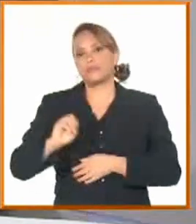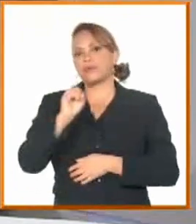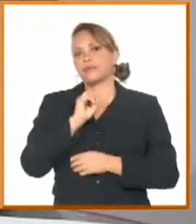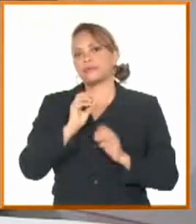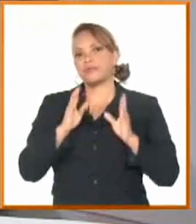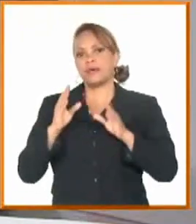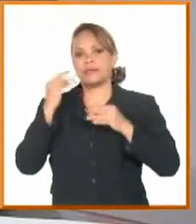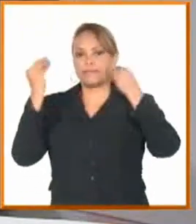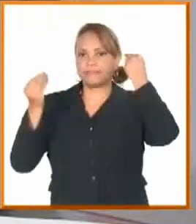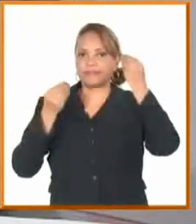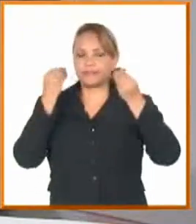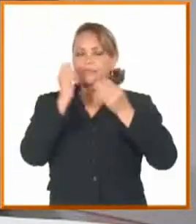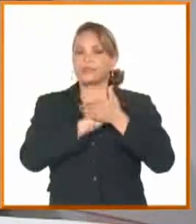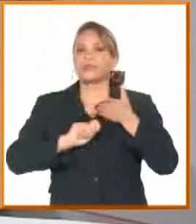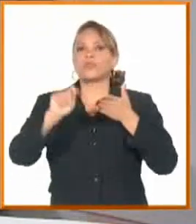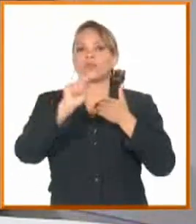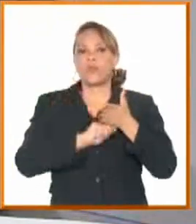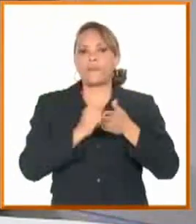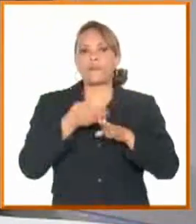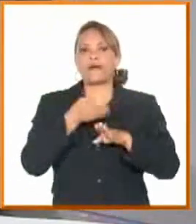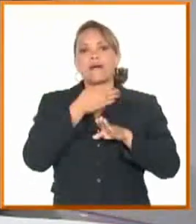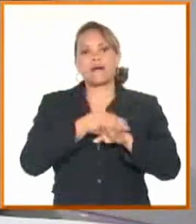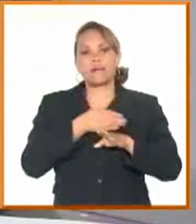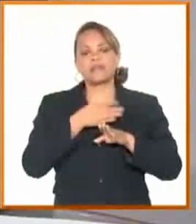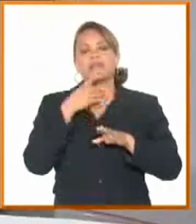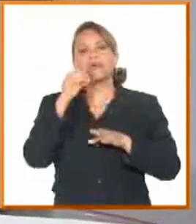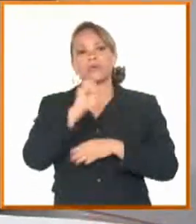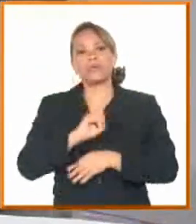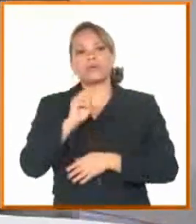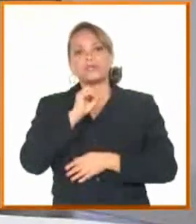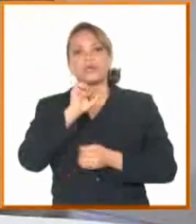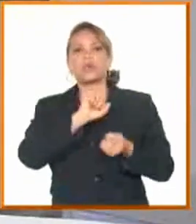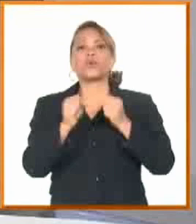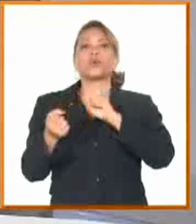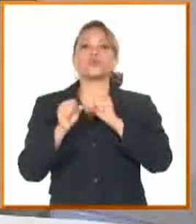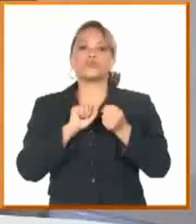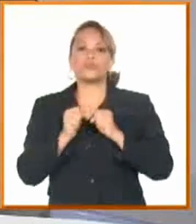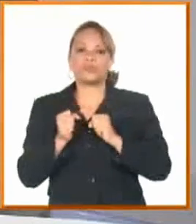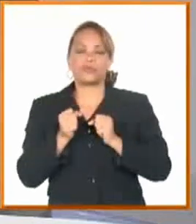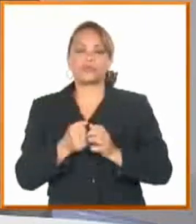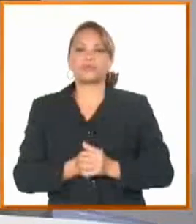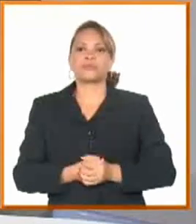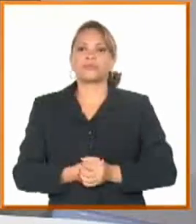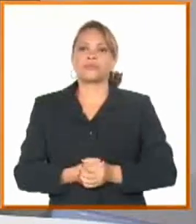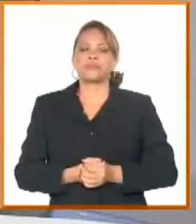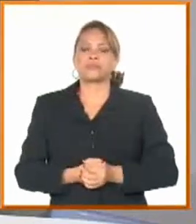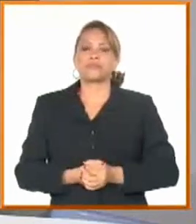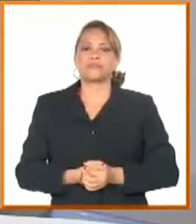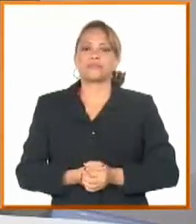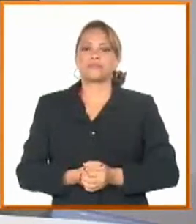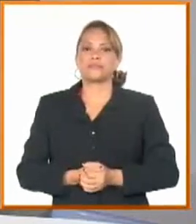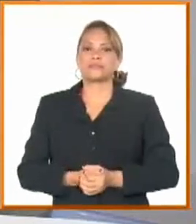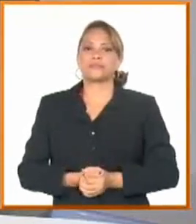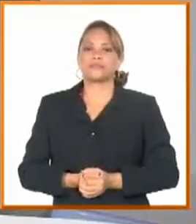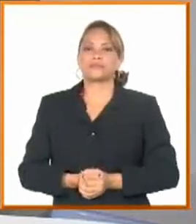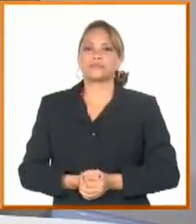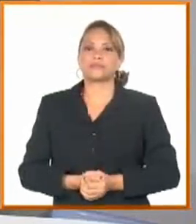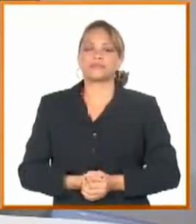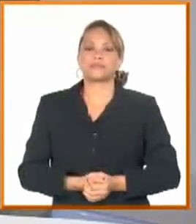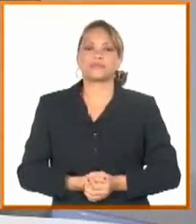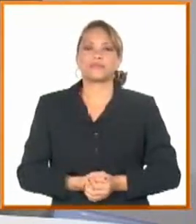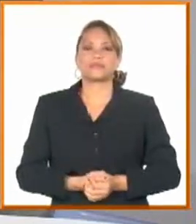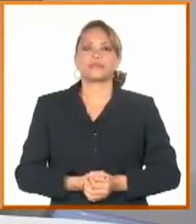mucha organización y mucha coordinación entre los organismos para poder trabajar en esa